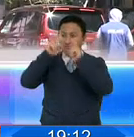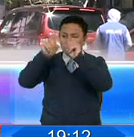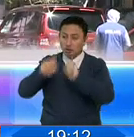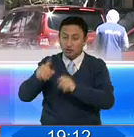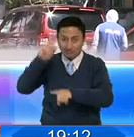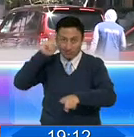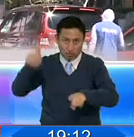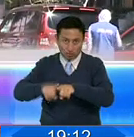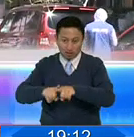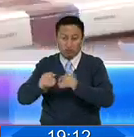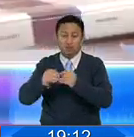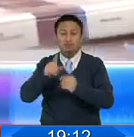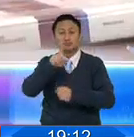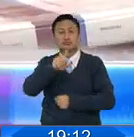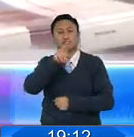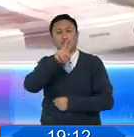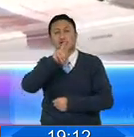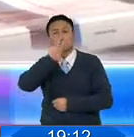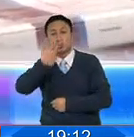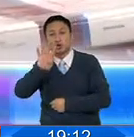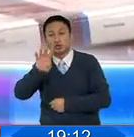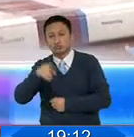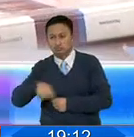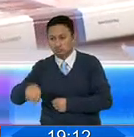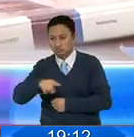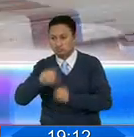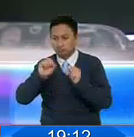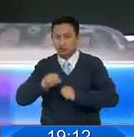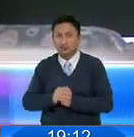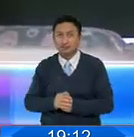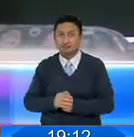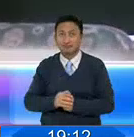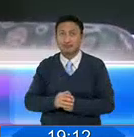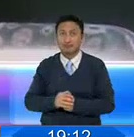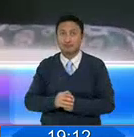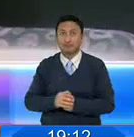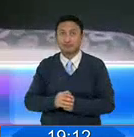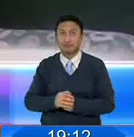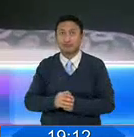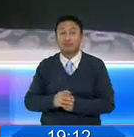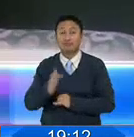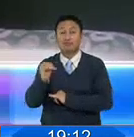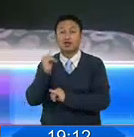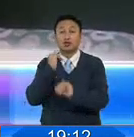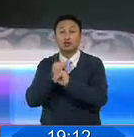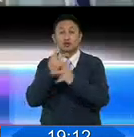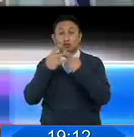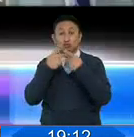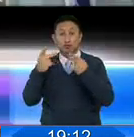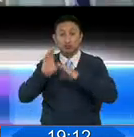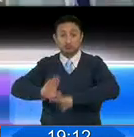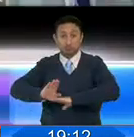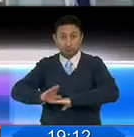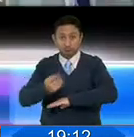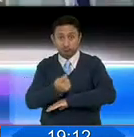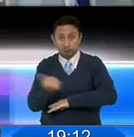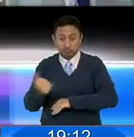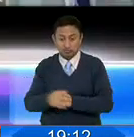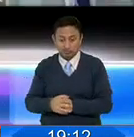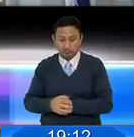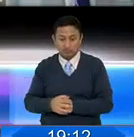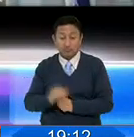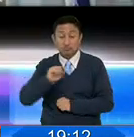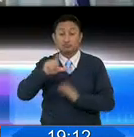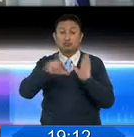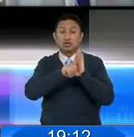124, en el cual se viabiliza la supresión de las partidas de instituciones públicas. Poveda explicó que esta figura está en la Ley de